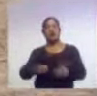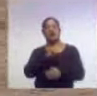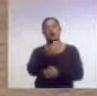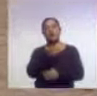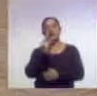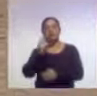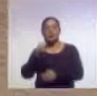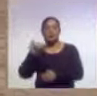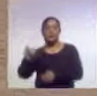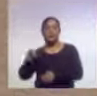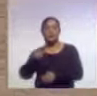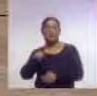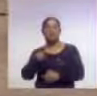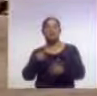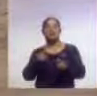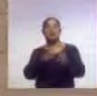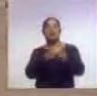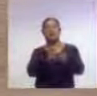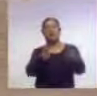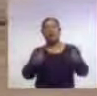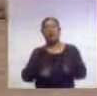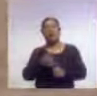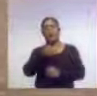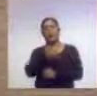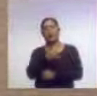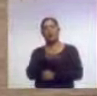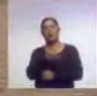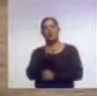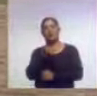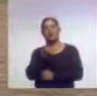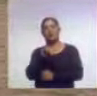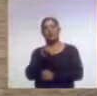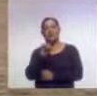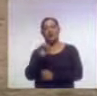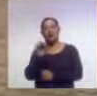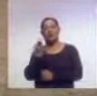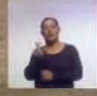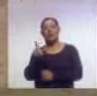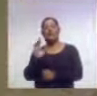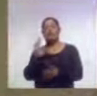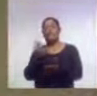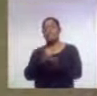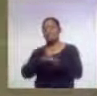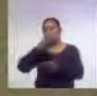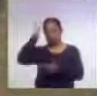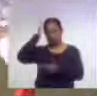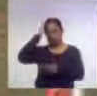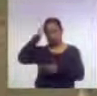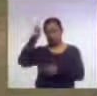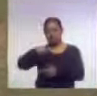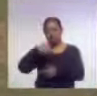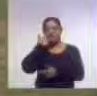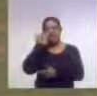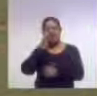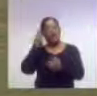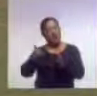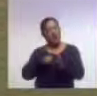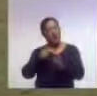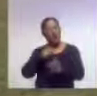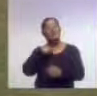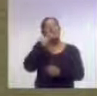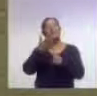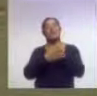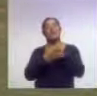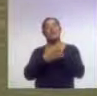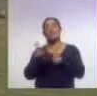Infantil, el club Ocotlán Junior culminó como líder de sus sectores y buscará refrendar título. Son los favoritos para el presente torneo,